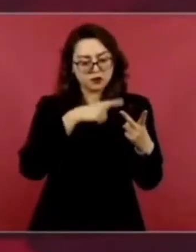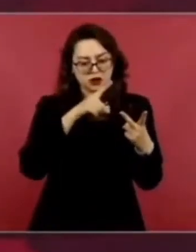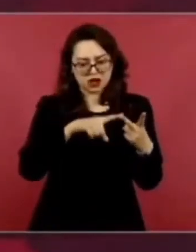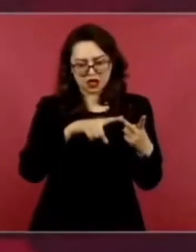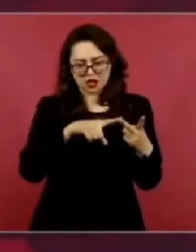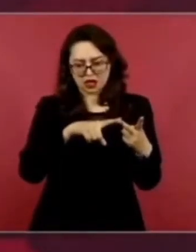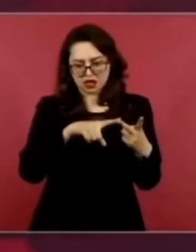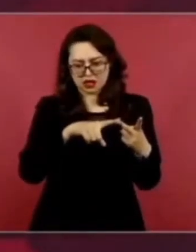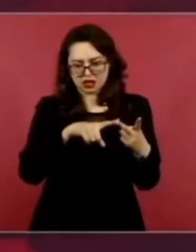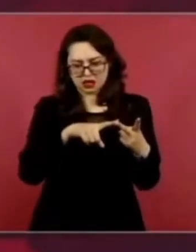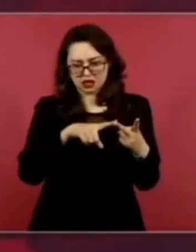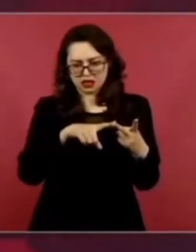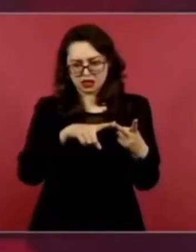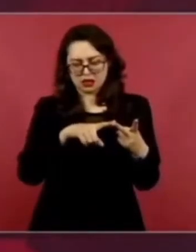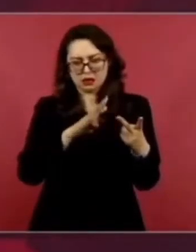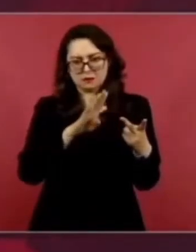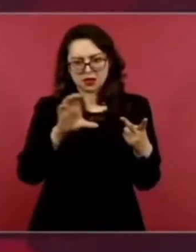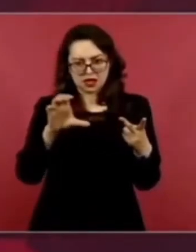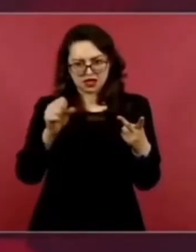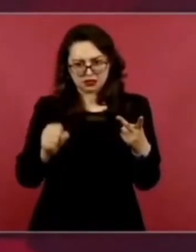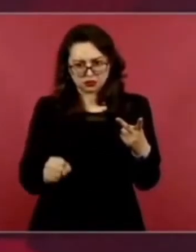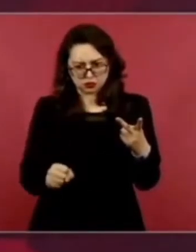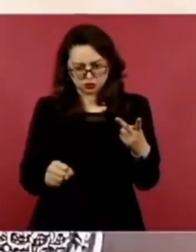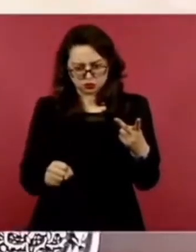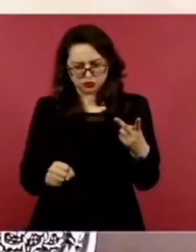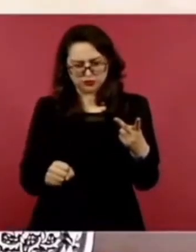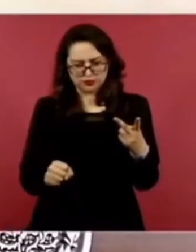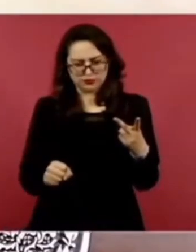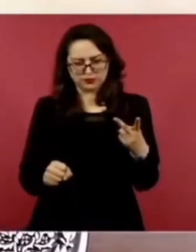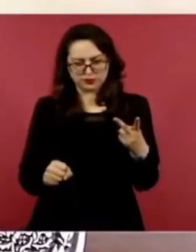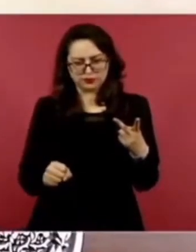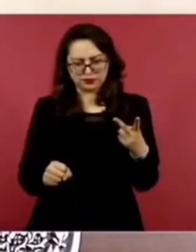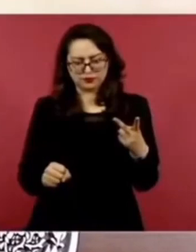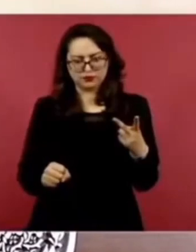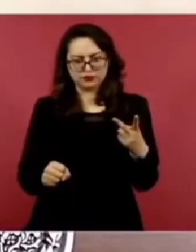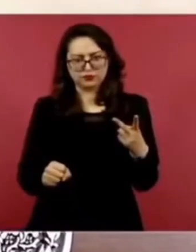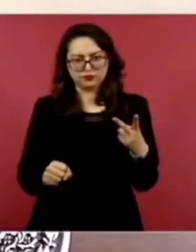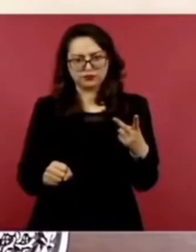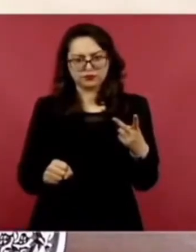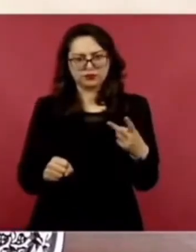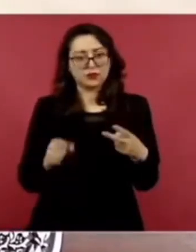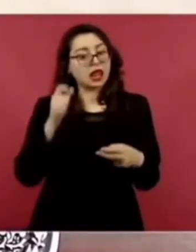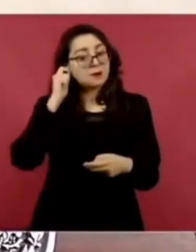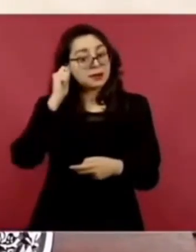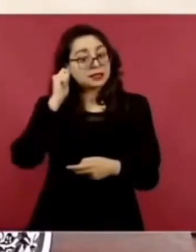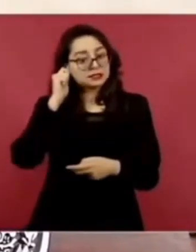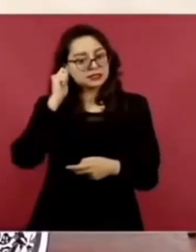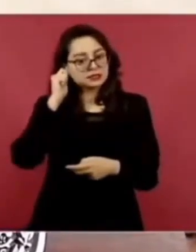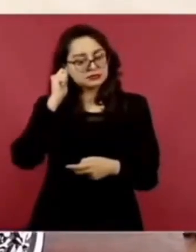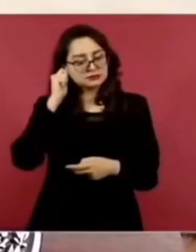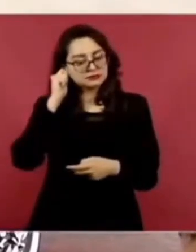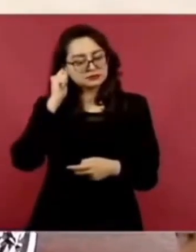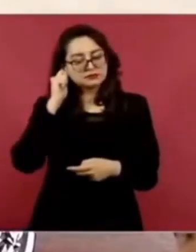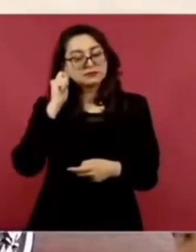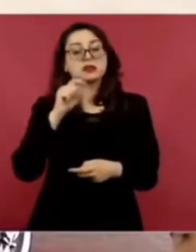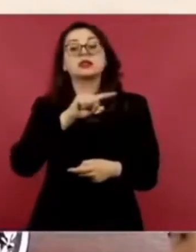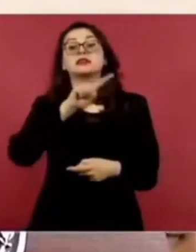22 a Baja Sur, a La Paz creo, y de ahí